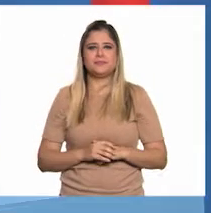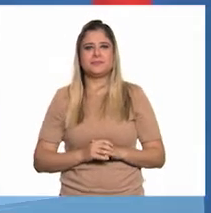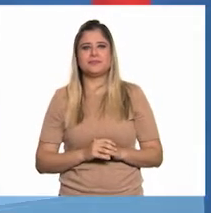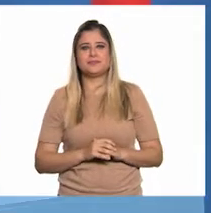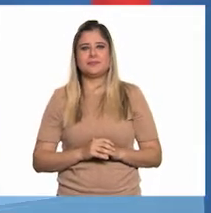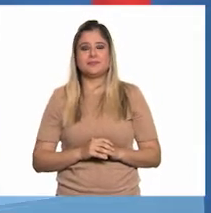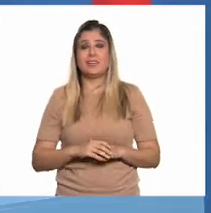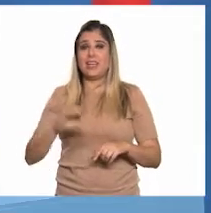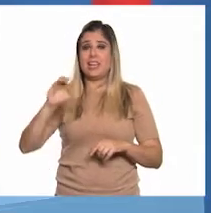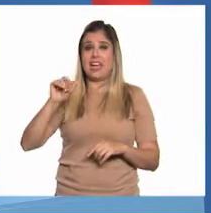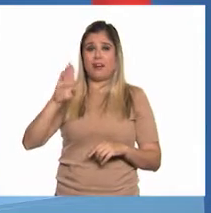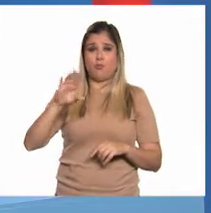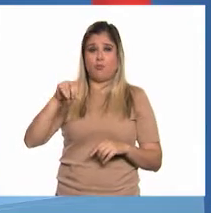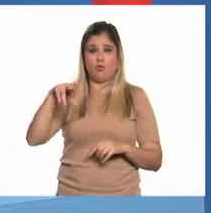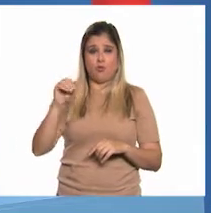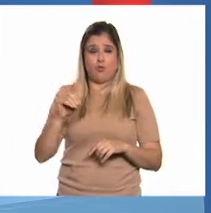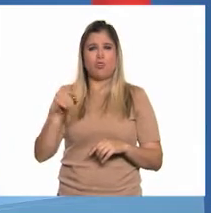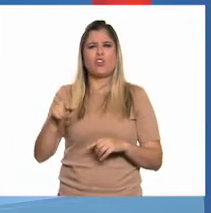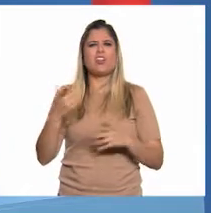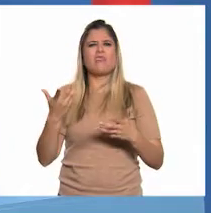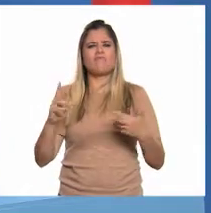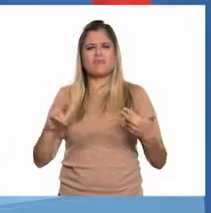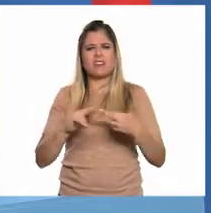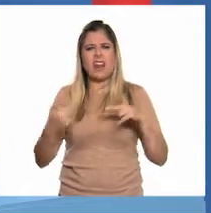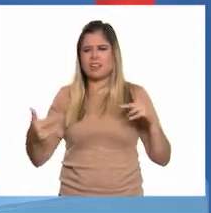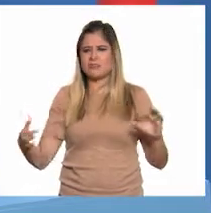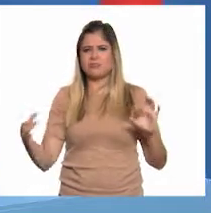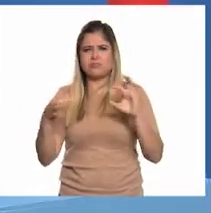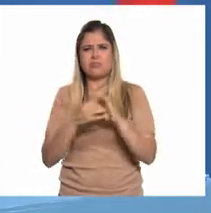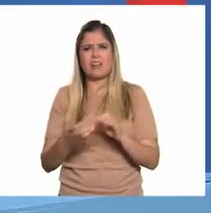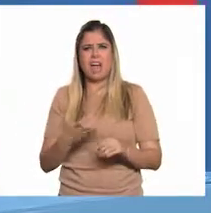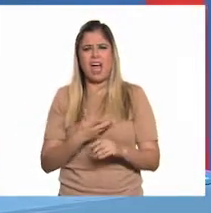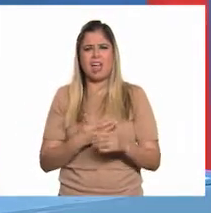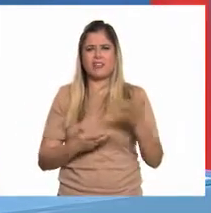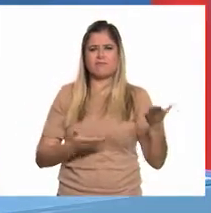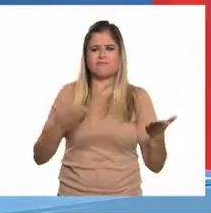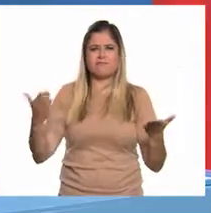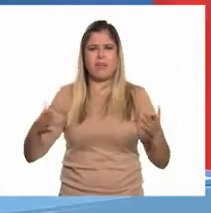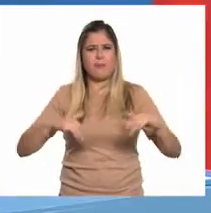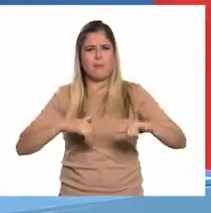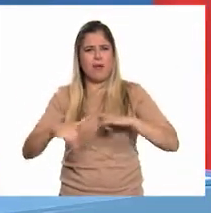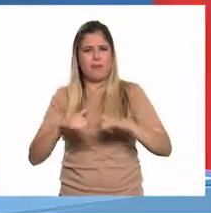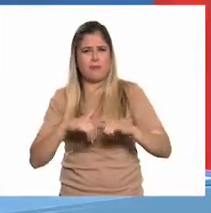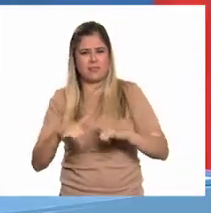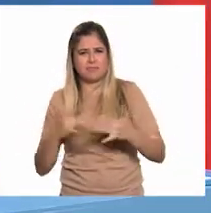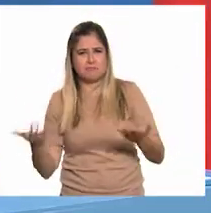De carbón mineral, ¿qué relación encuentran entre estos mapas?